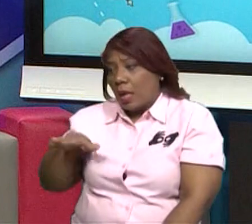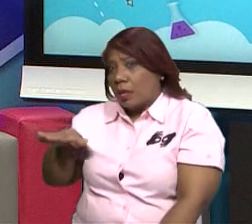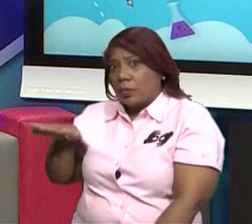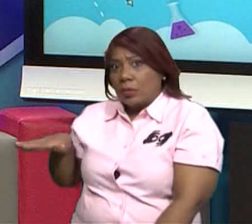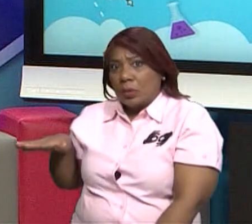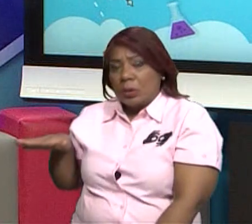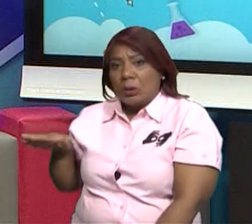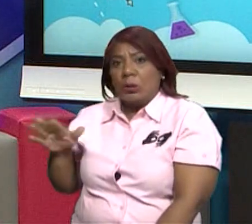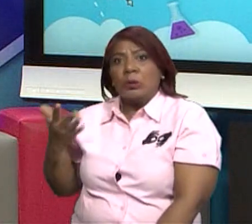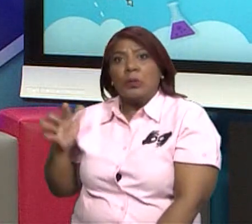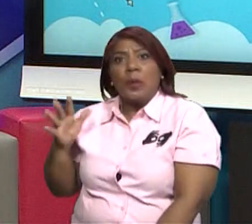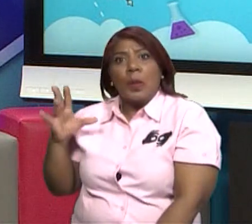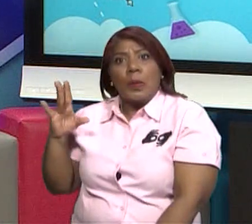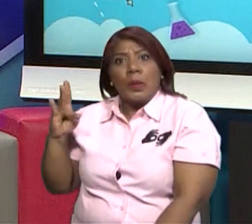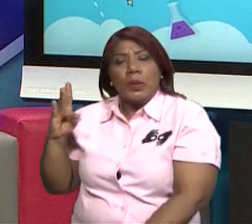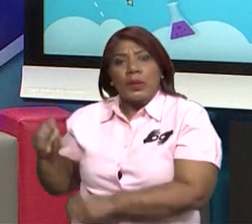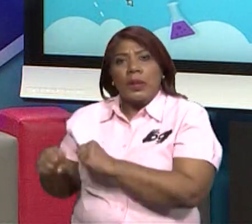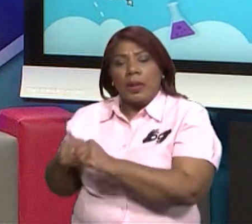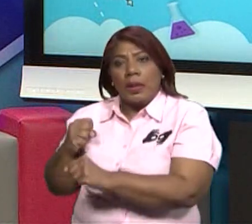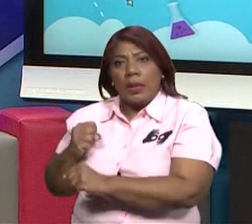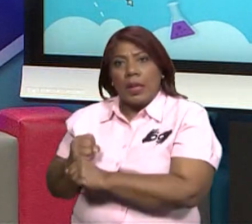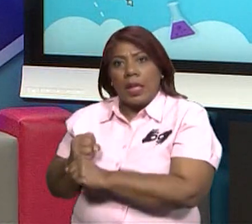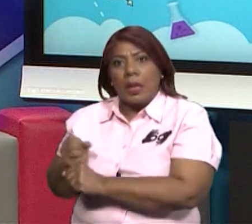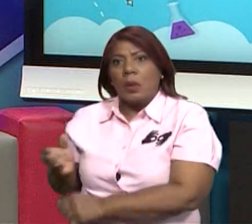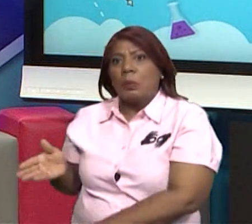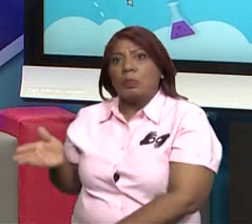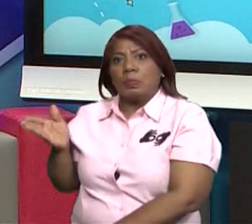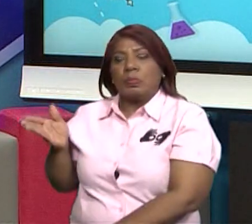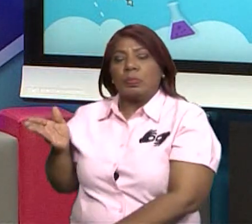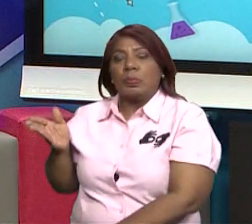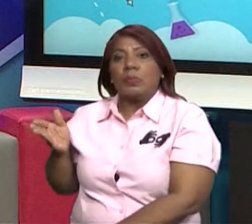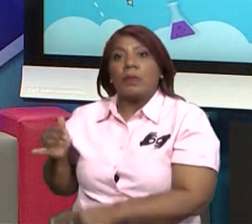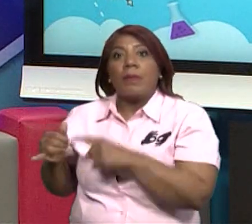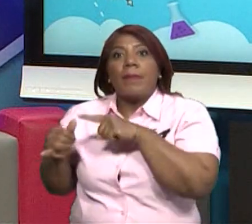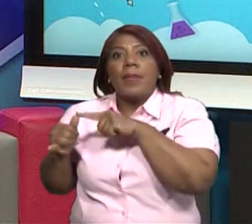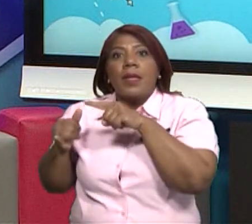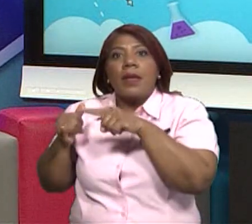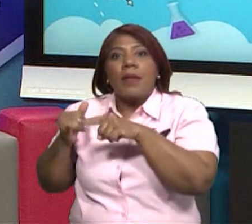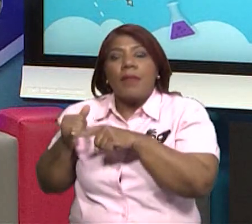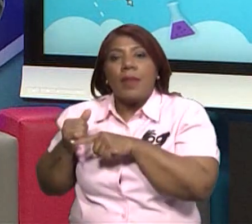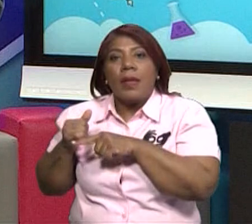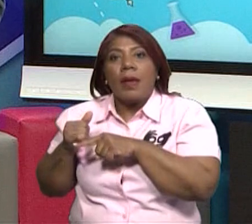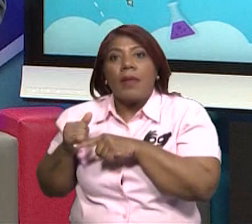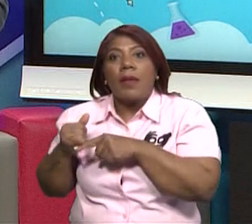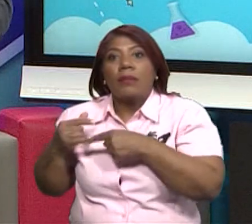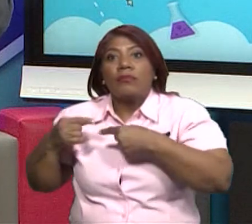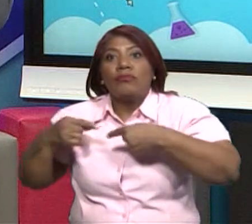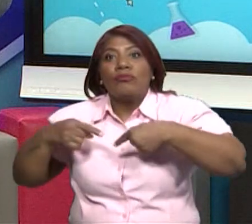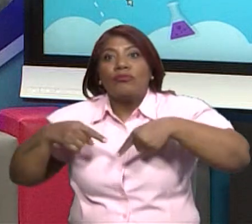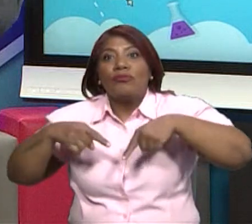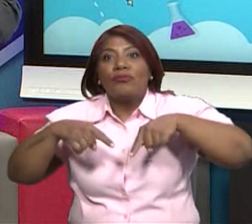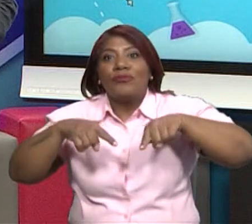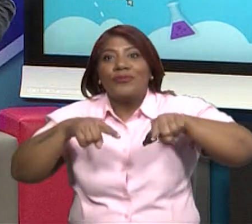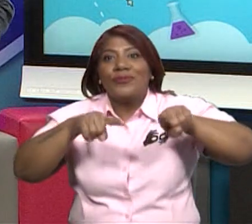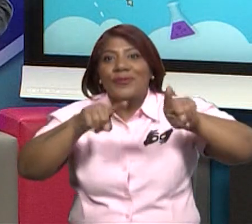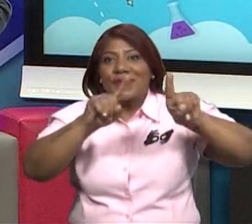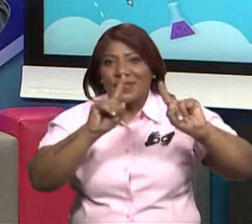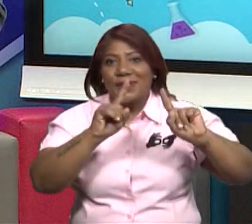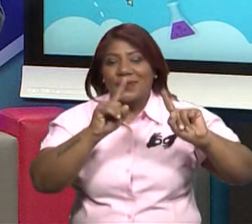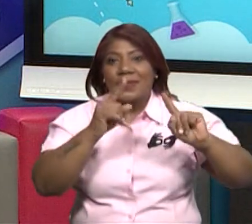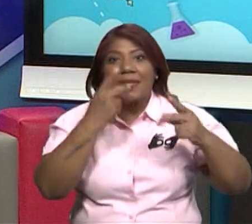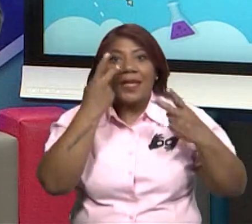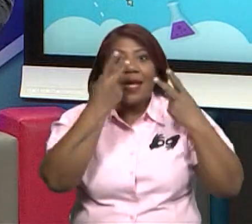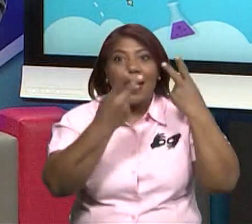como de siete años, fui por primera vez en mi vida a la provincia de Chiriquí, a Tierras Altas.